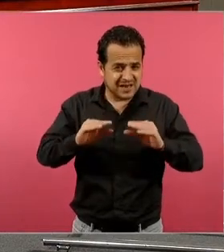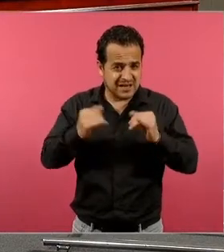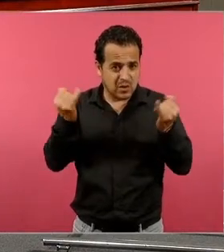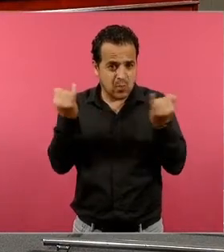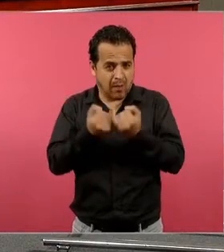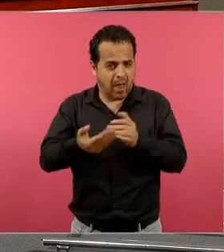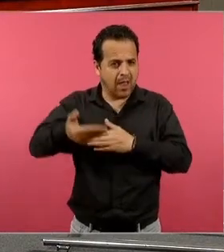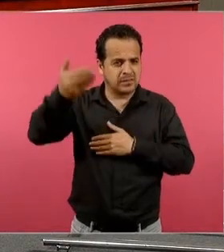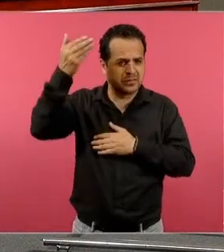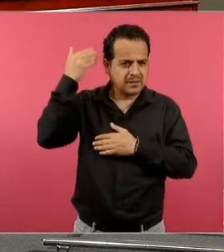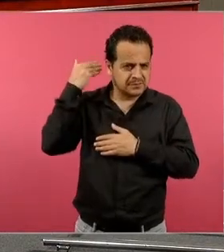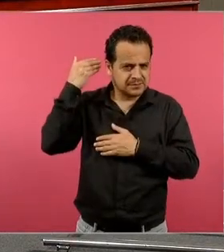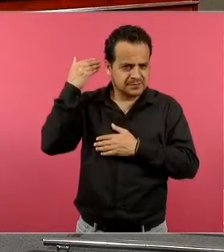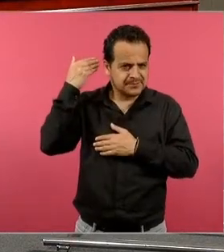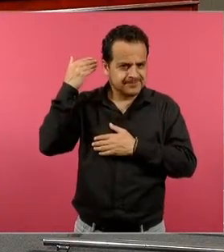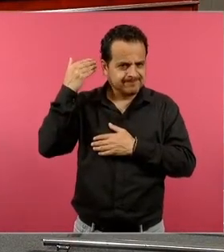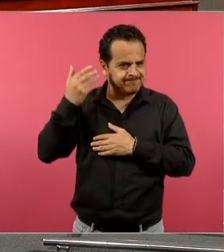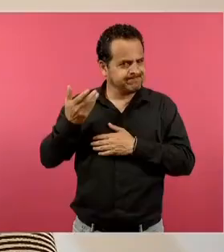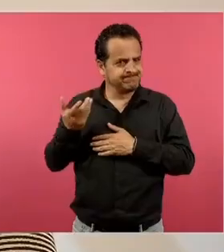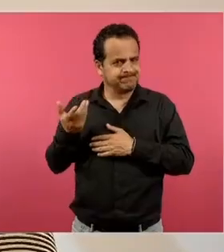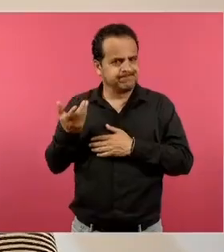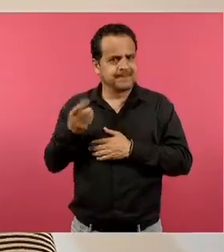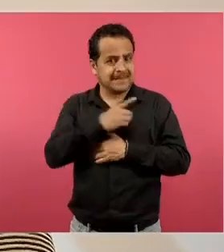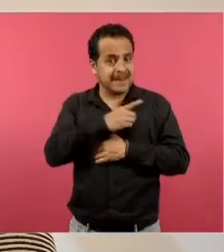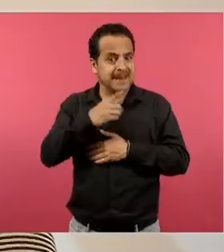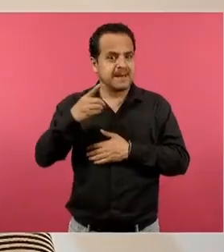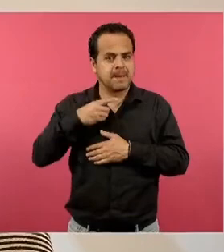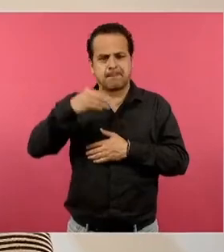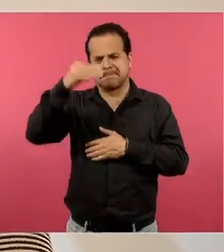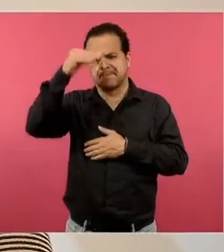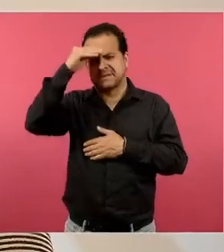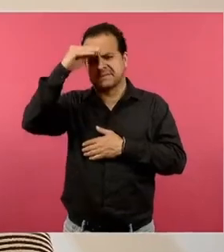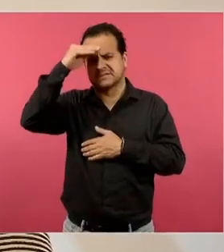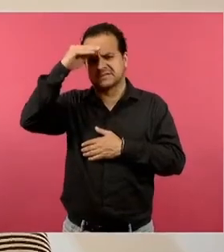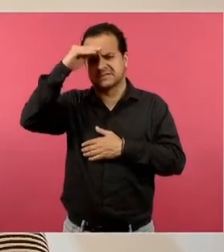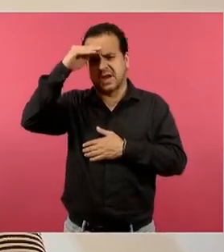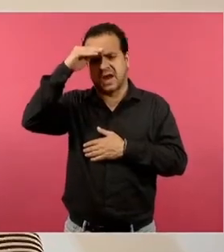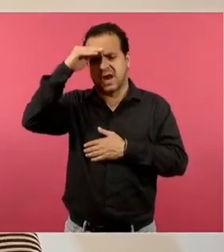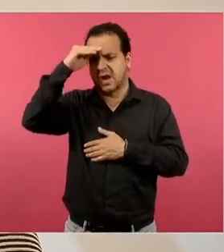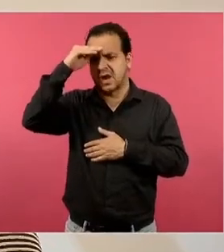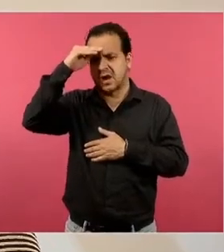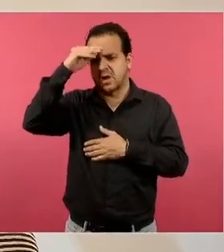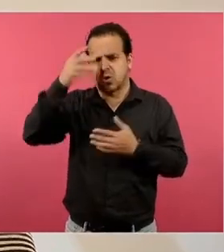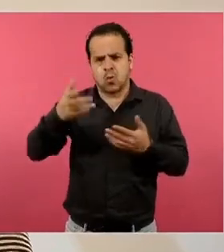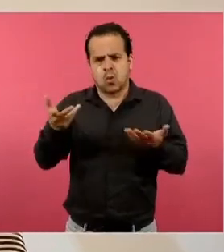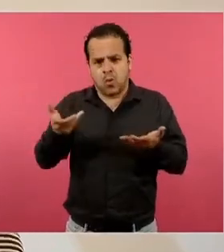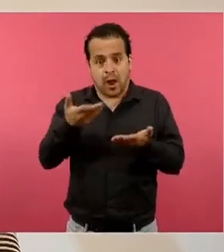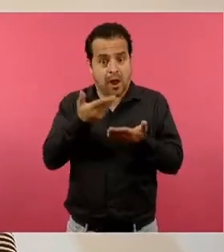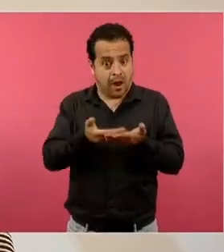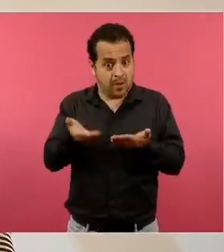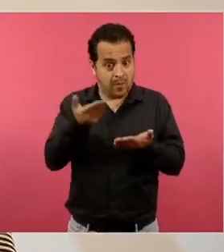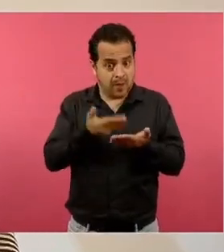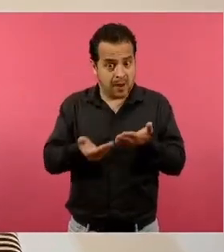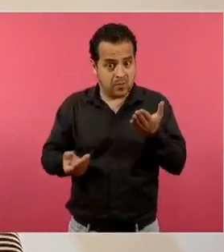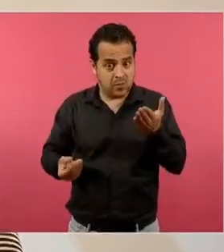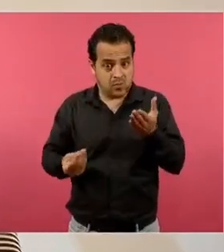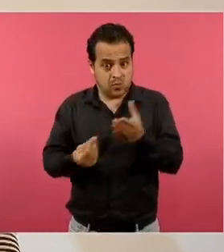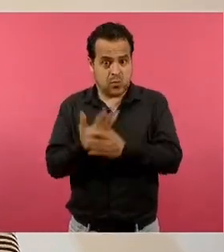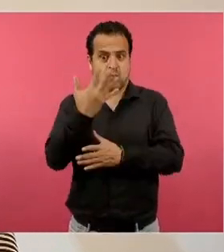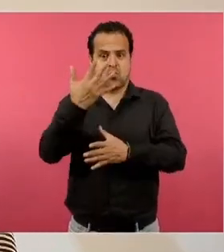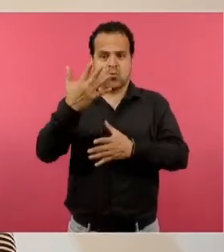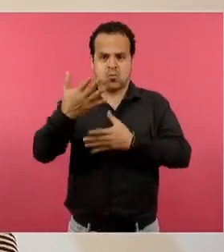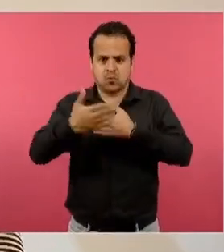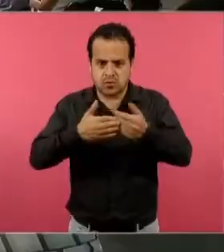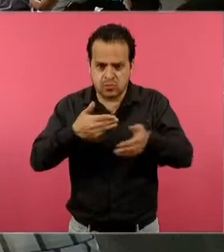veces nos permiten entender los cambios que hay en la enseñanza en el marco del nuevo plan de estudios 2022.